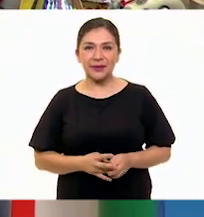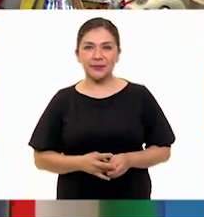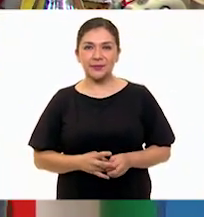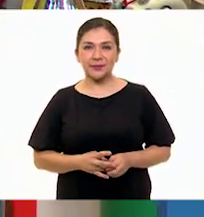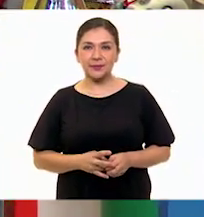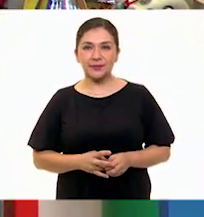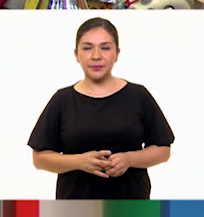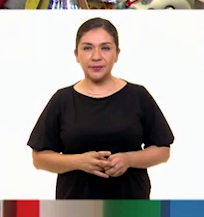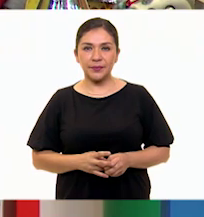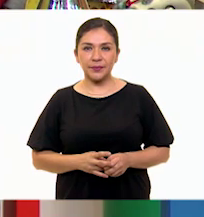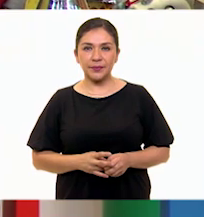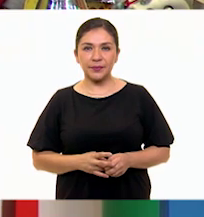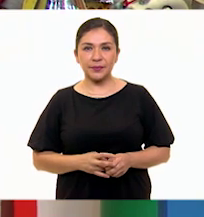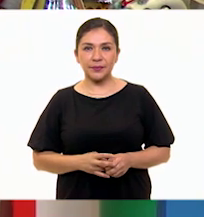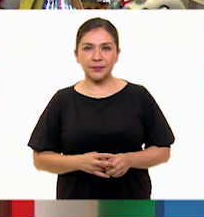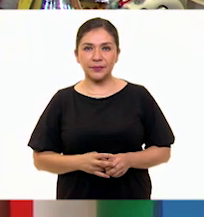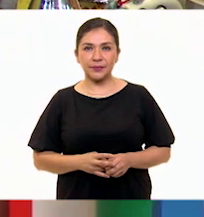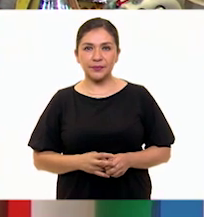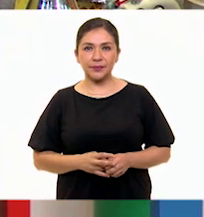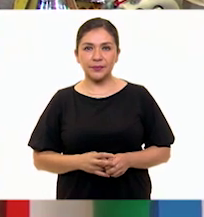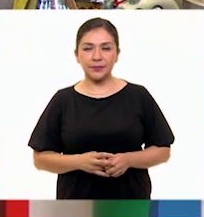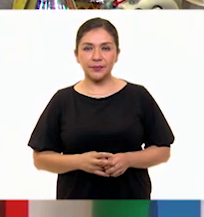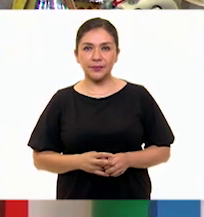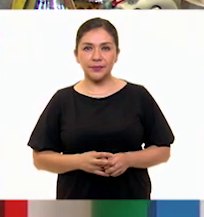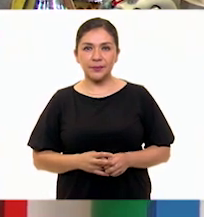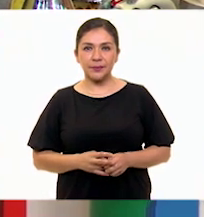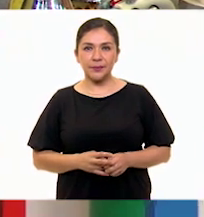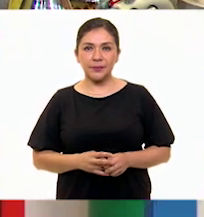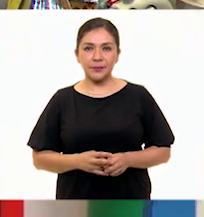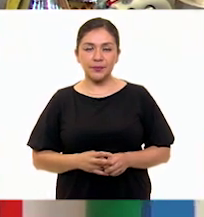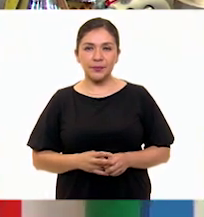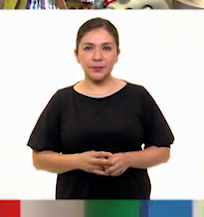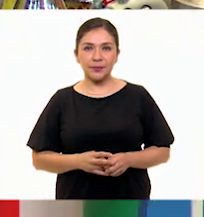A ver, vamos a ponerle un poquito más por aquí.